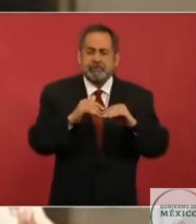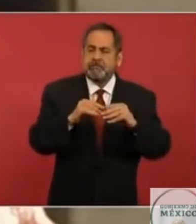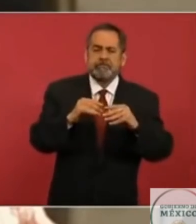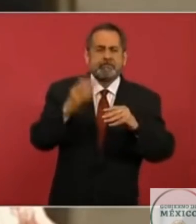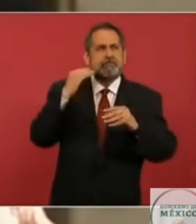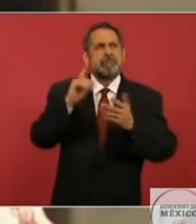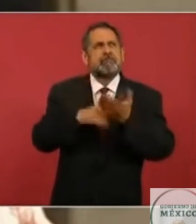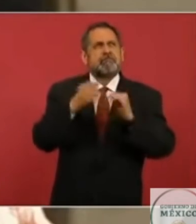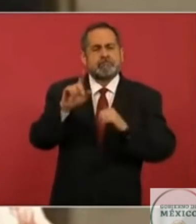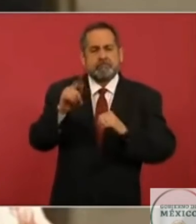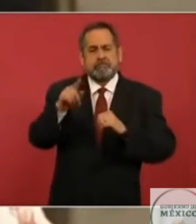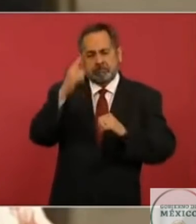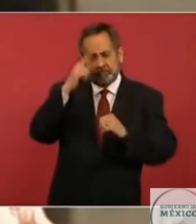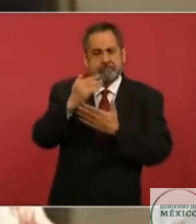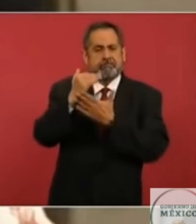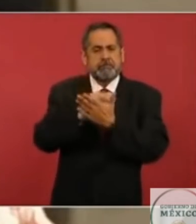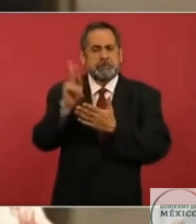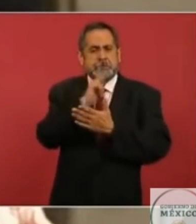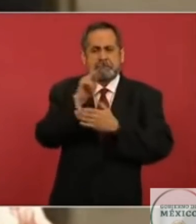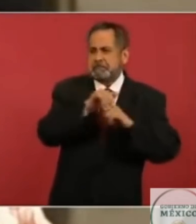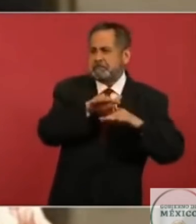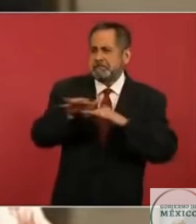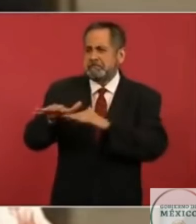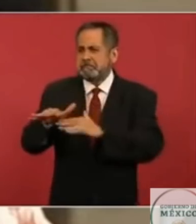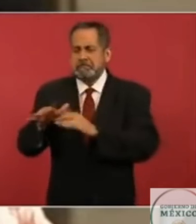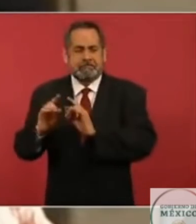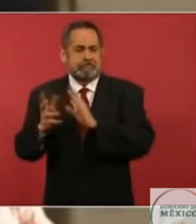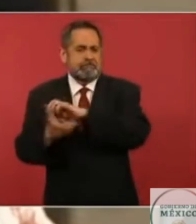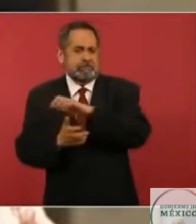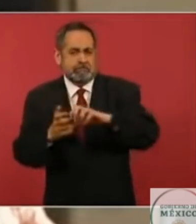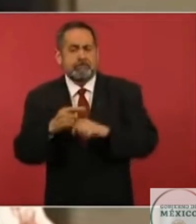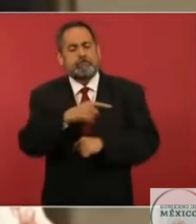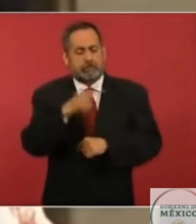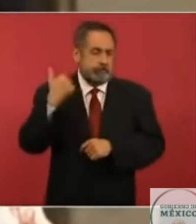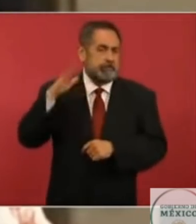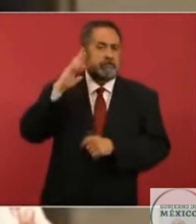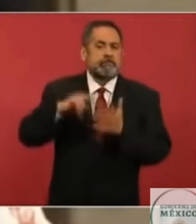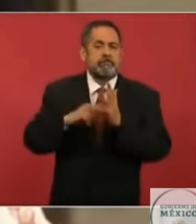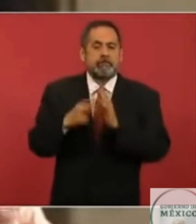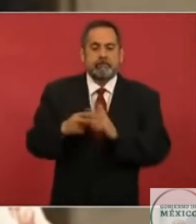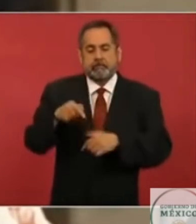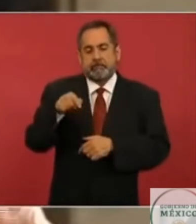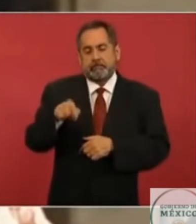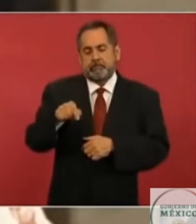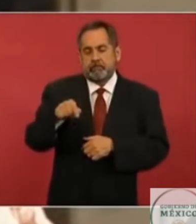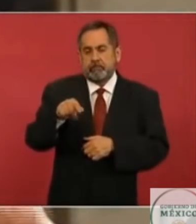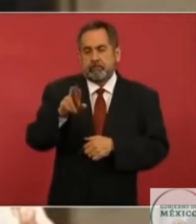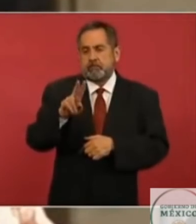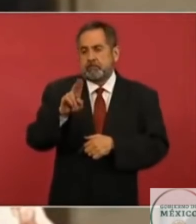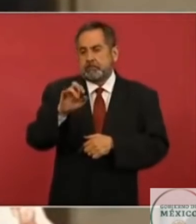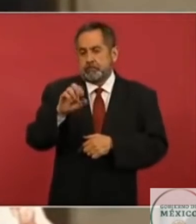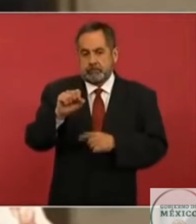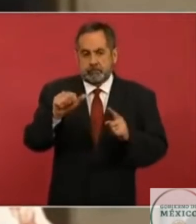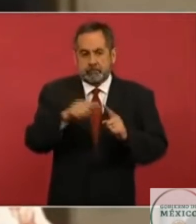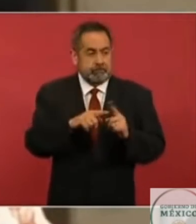en 1971 con el ingeniero Rovira Zaguade, que, bueno, luego fue gobernador y le quitó dinero a Petróleos Mexicanos que no le daban nada